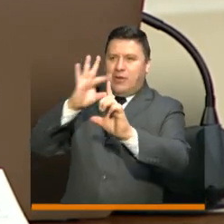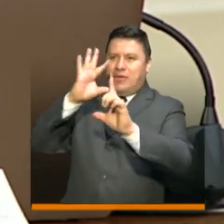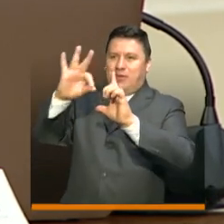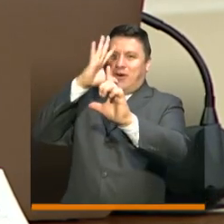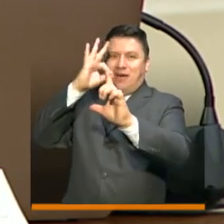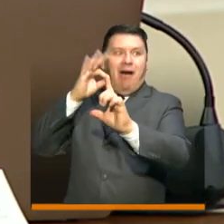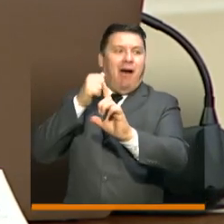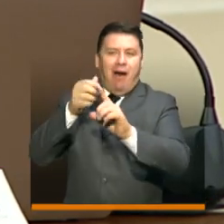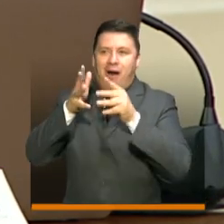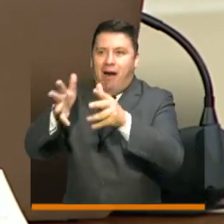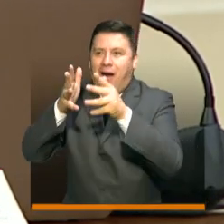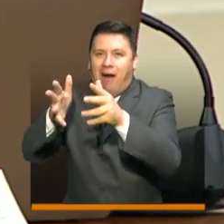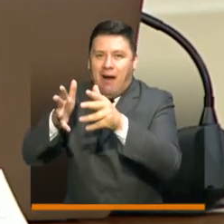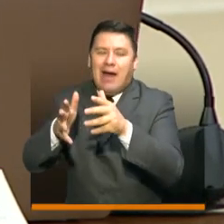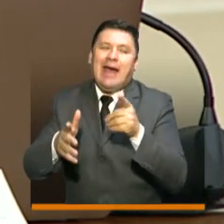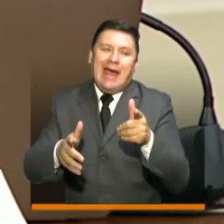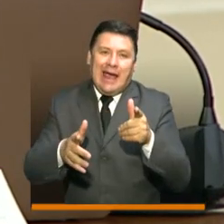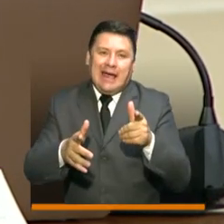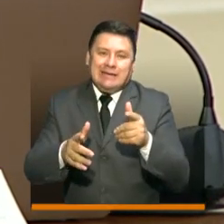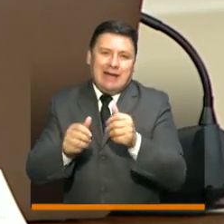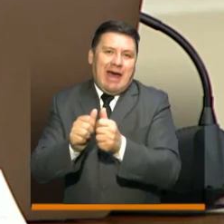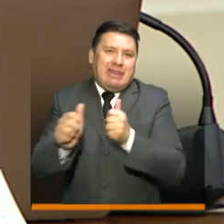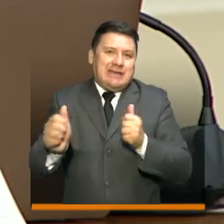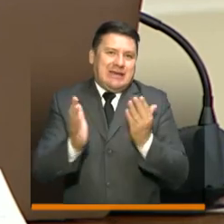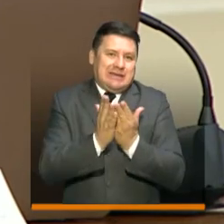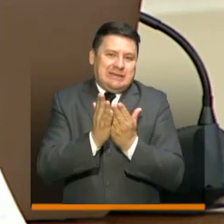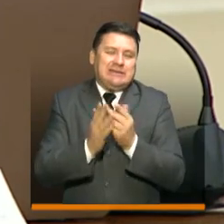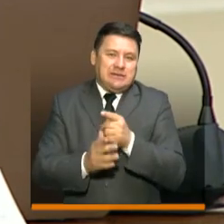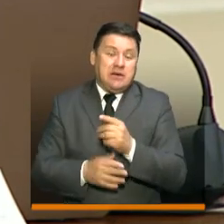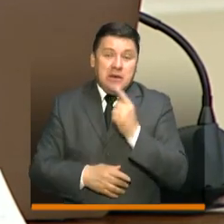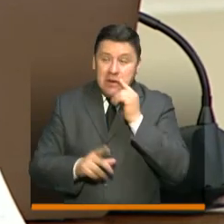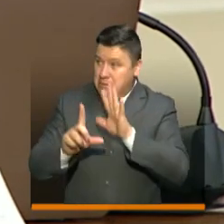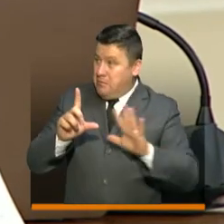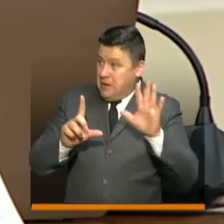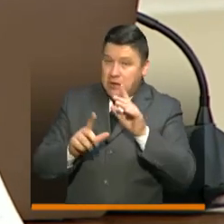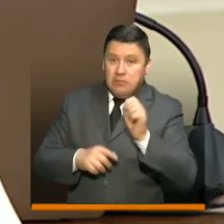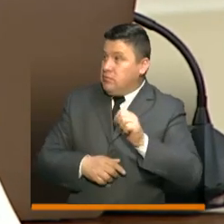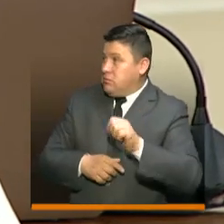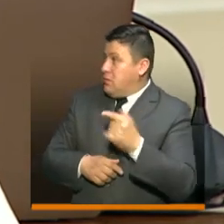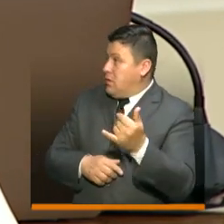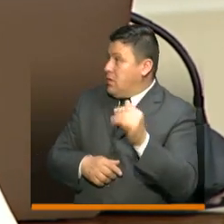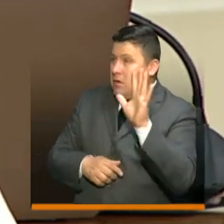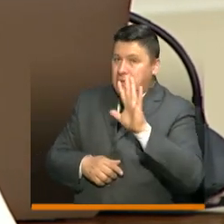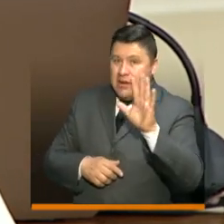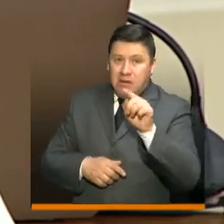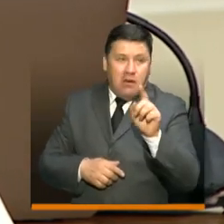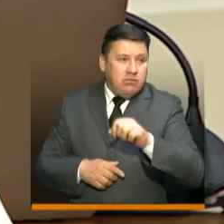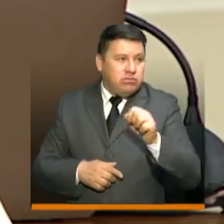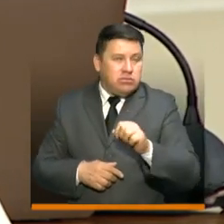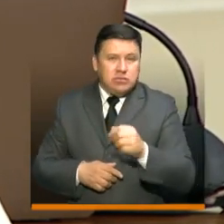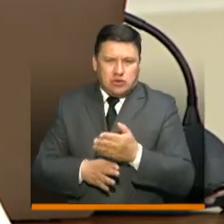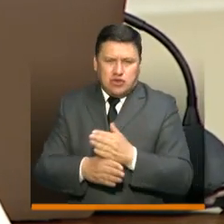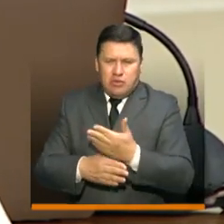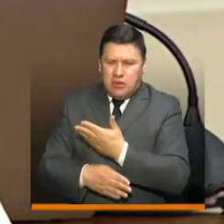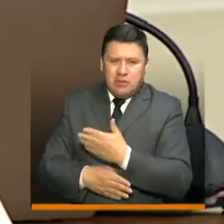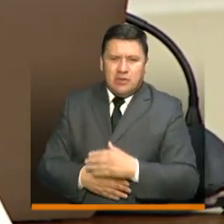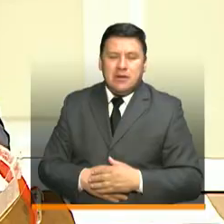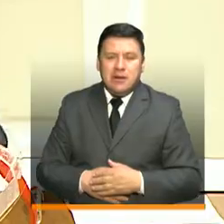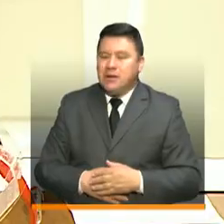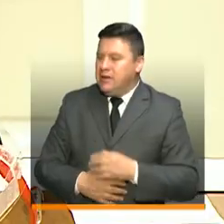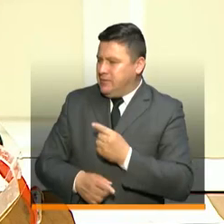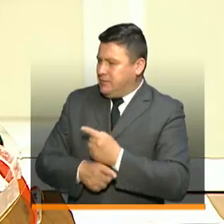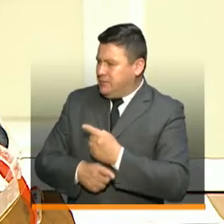educación a distancia. Presidente, yo terminaría ahí porque creo que hay un video muy bueno que nos permite compartir los detalles.